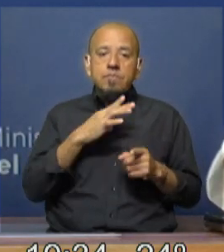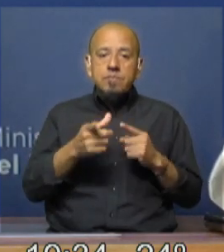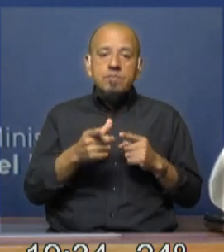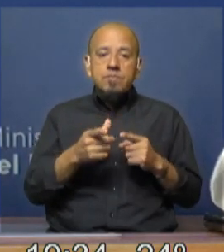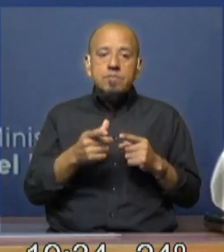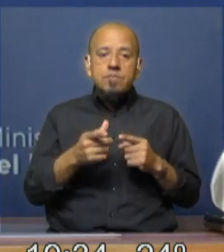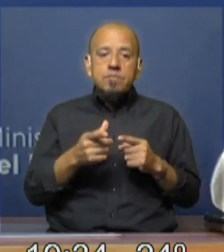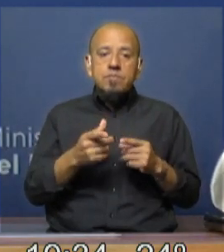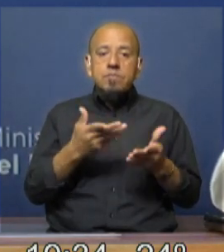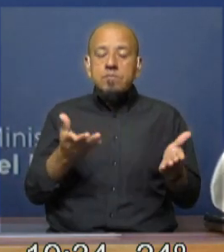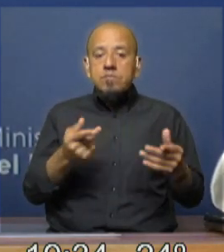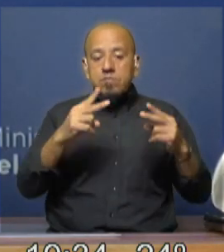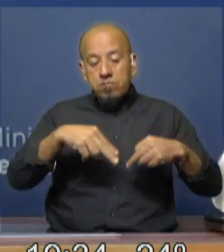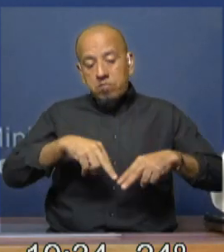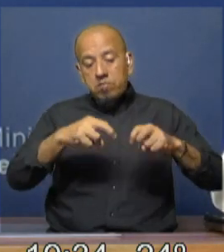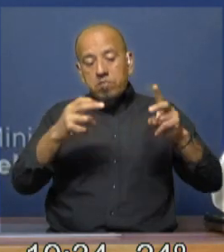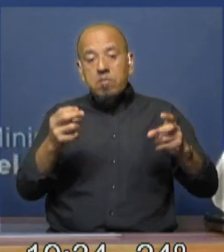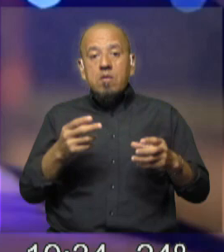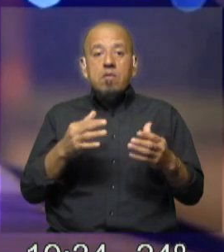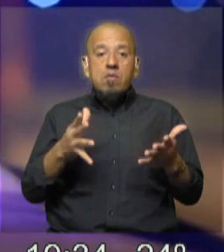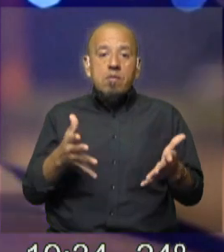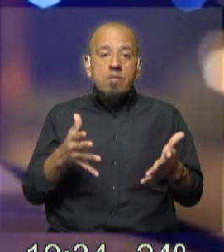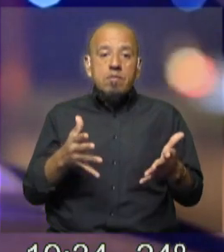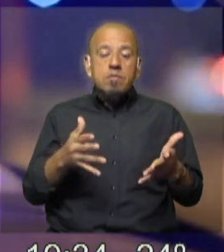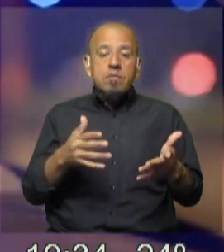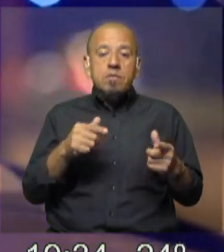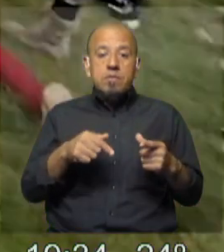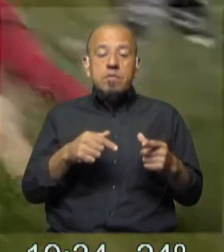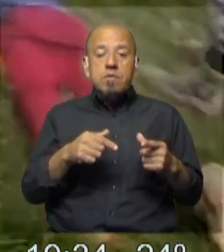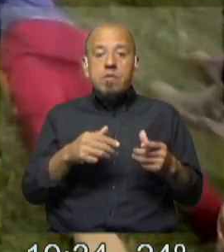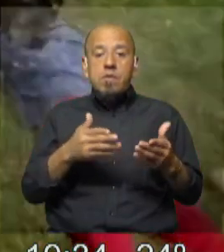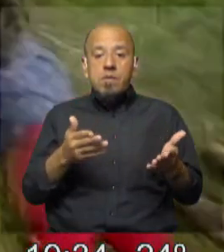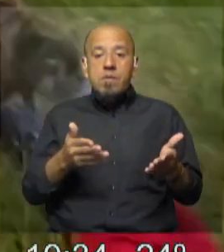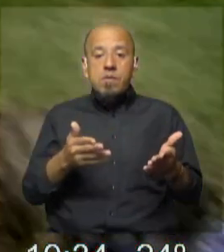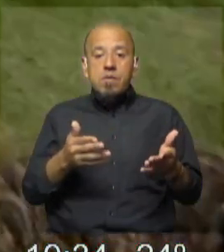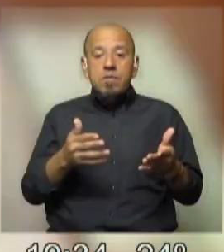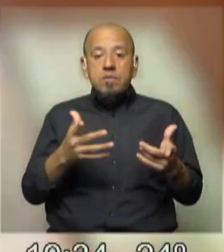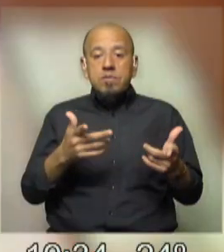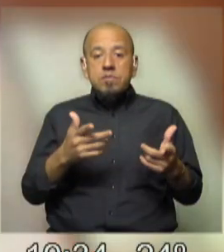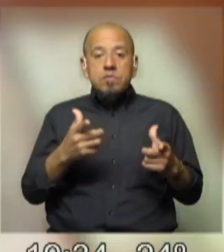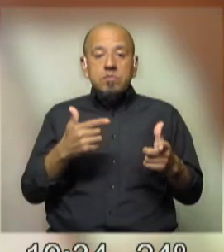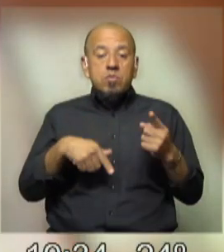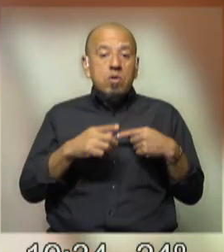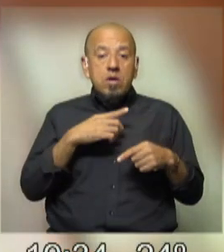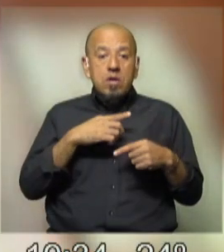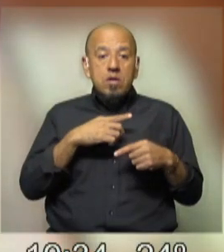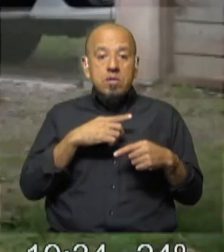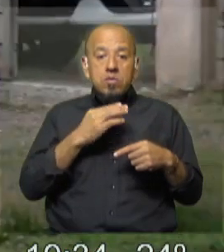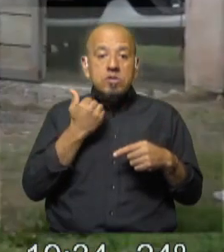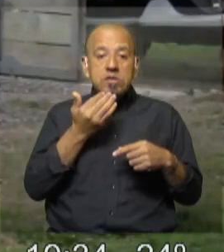capacidad de investigación y resulta que es el año donde menos homicidios se han aclarado